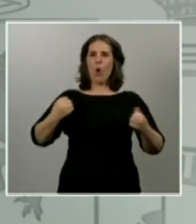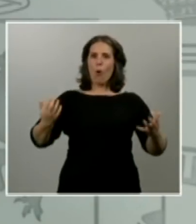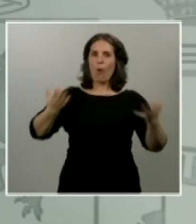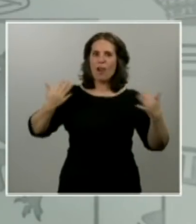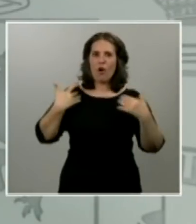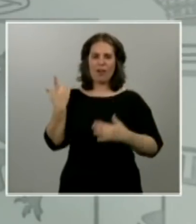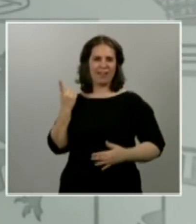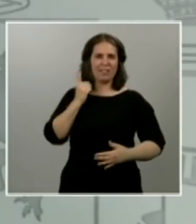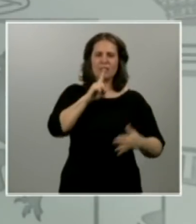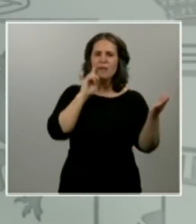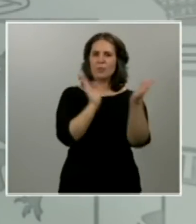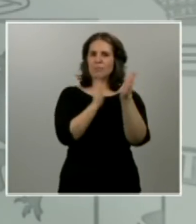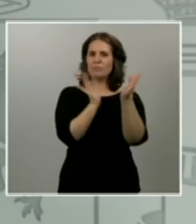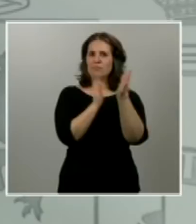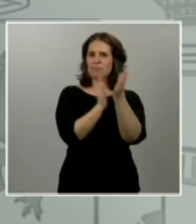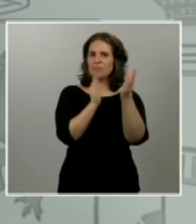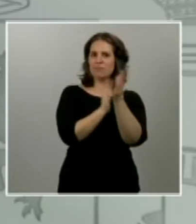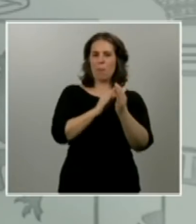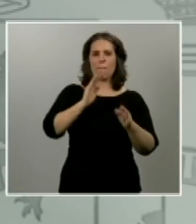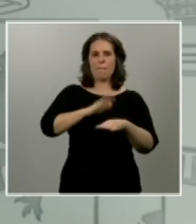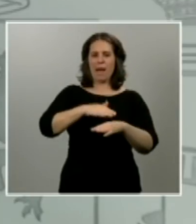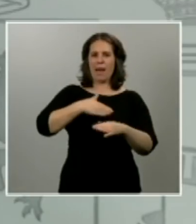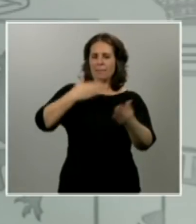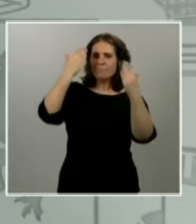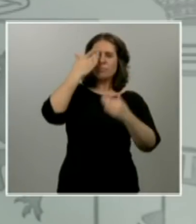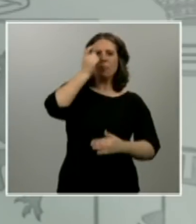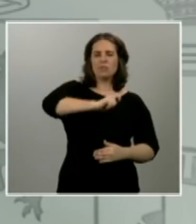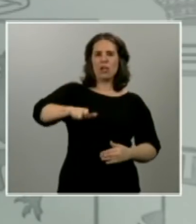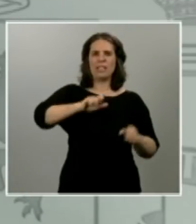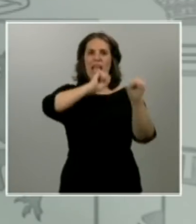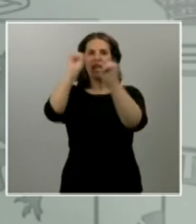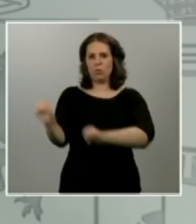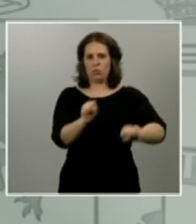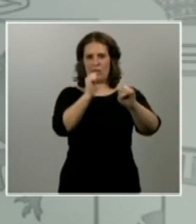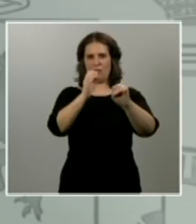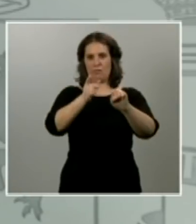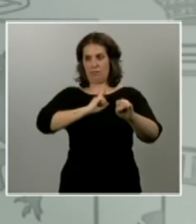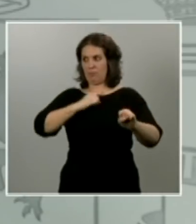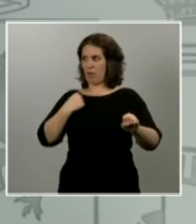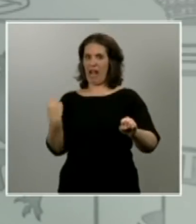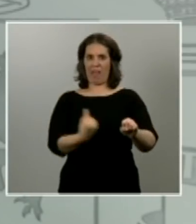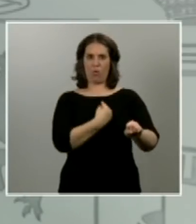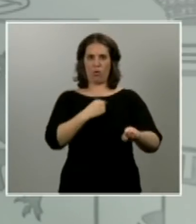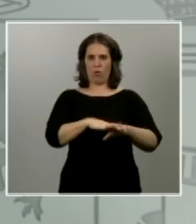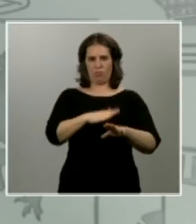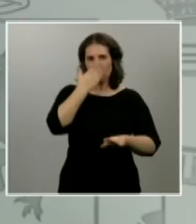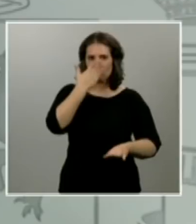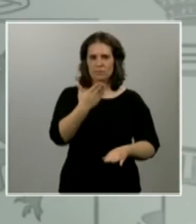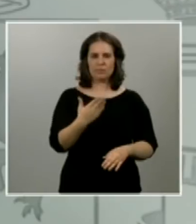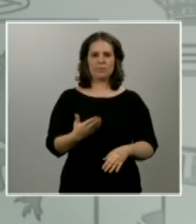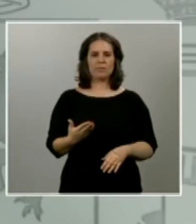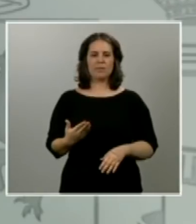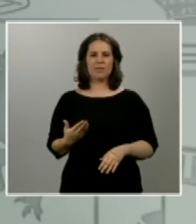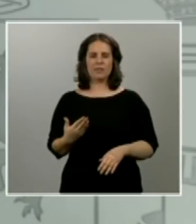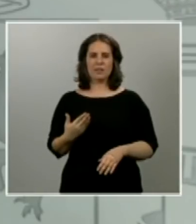a quienes combaten por nosotros y nosotras en primera línea. Y quiero contar que cada vez que hablo con un